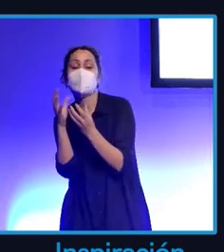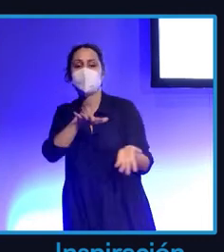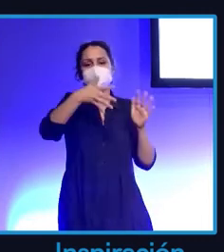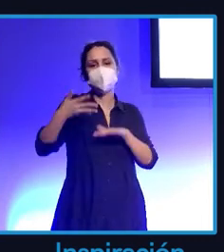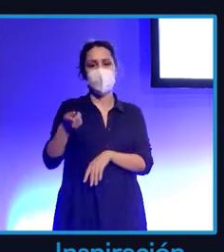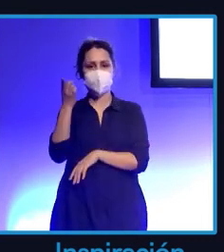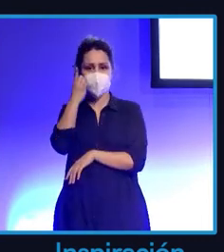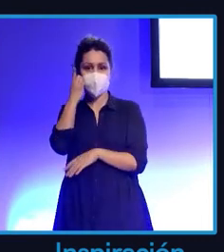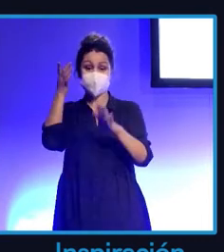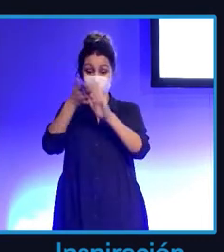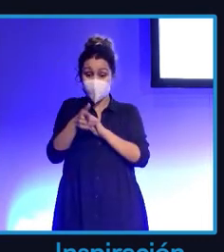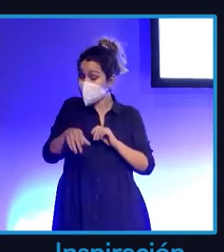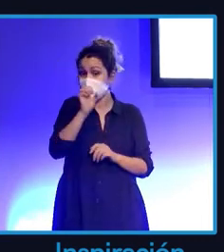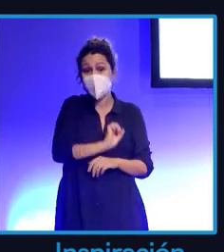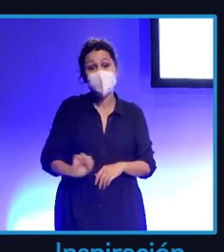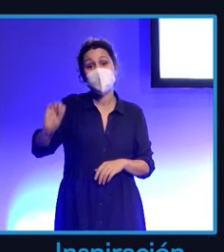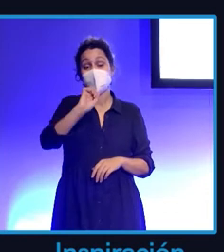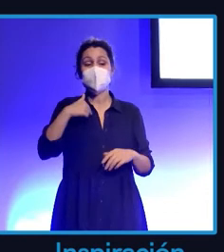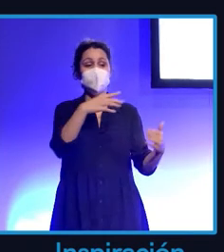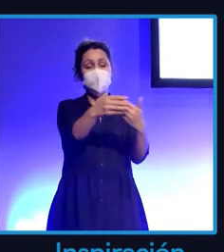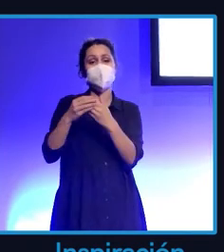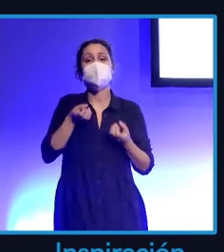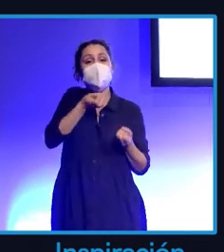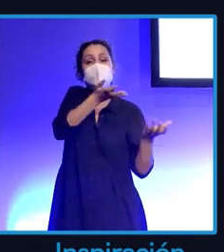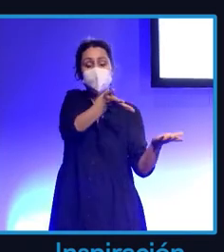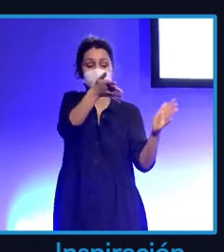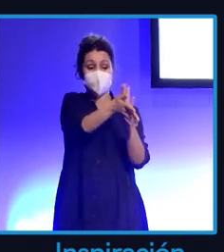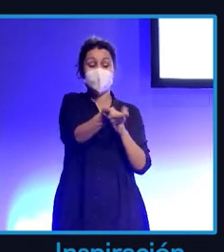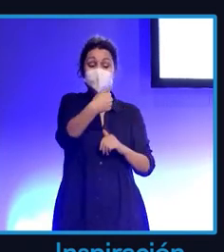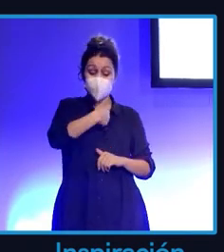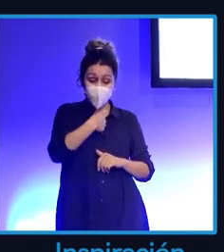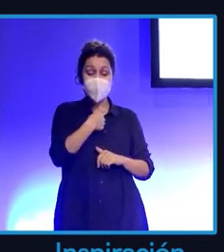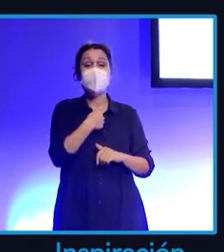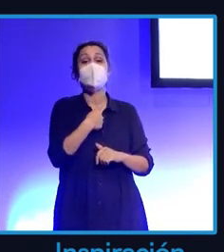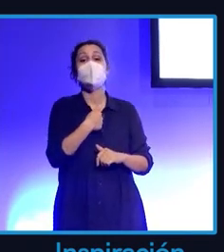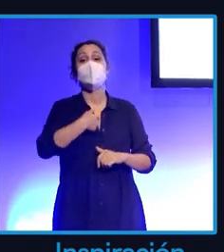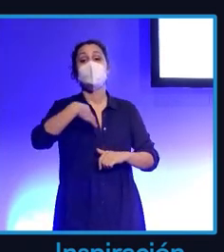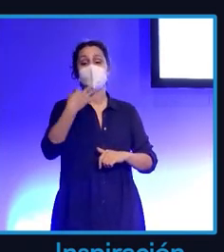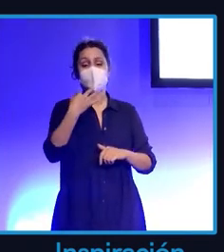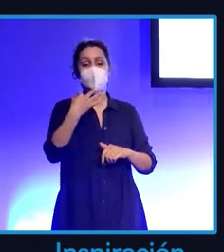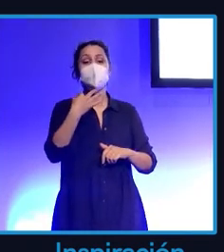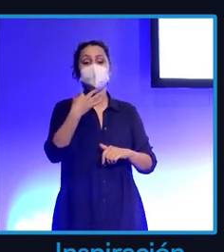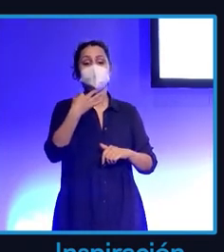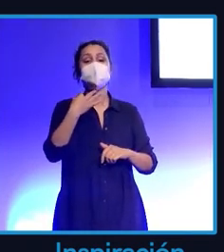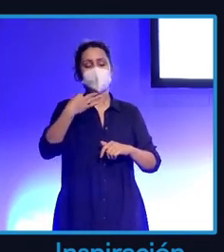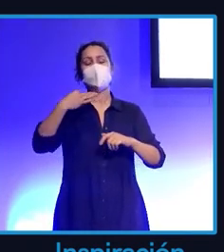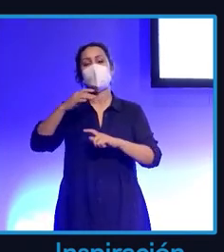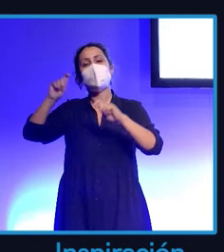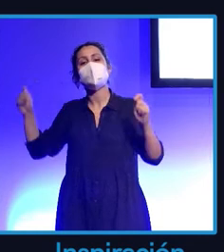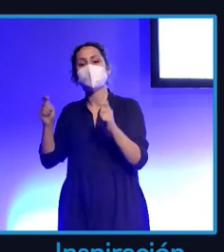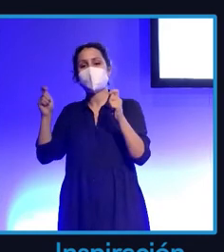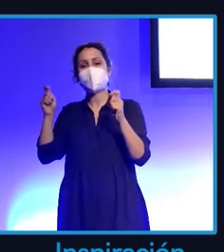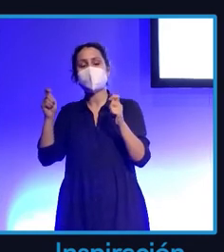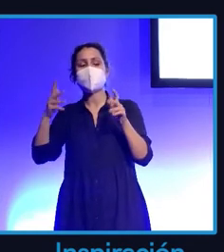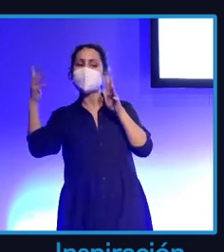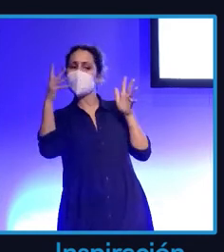Esto es una maravilla y es lo que le digo a todos mis clientes, que tenemos que volver y buscar ese punto de marketing de recomendación, sin lugar